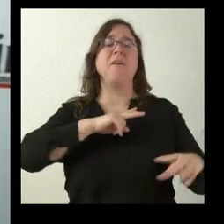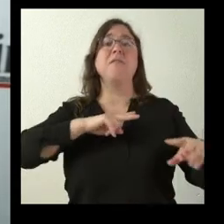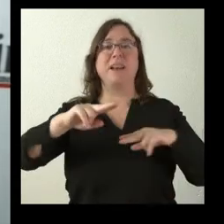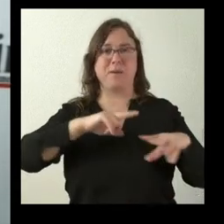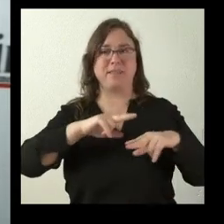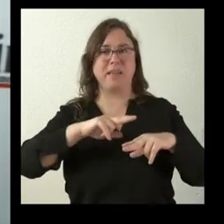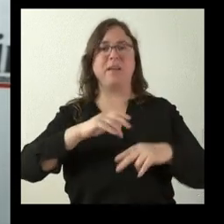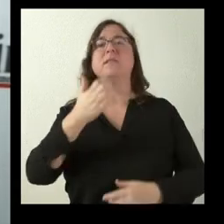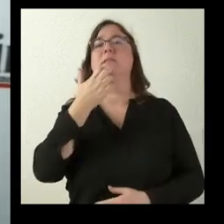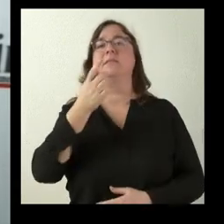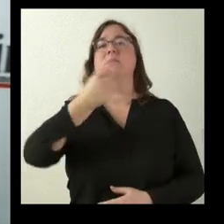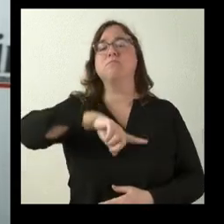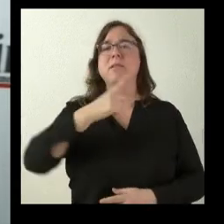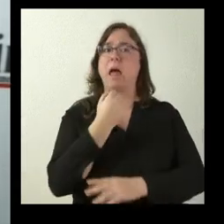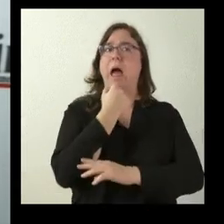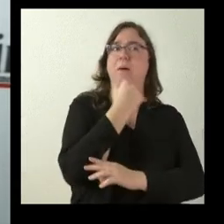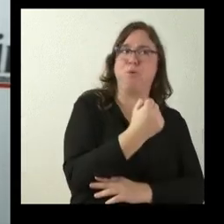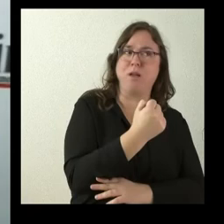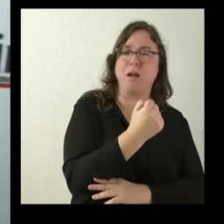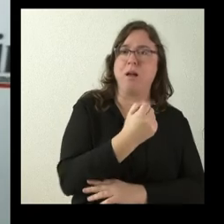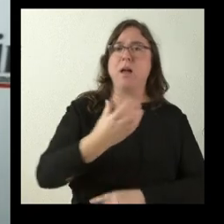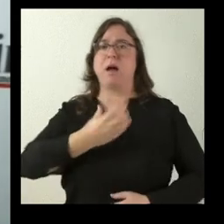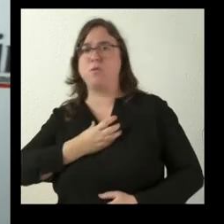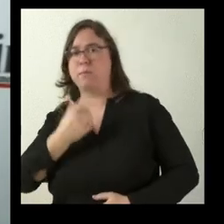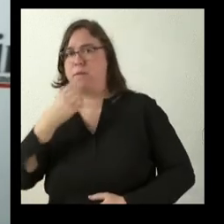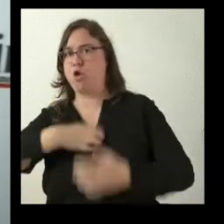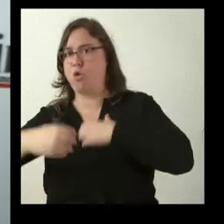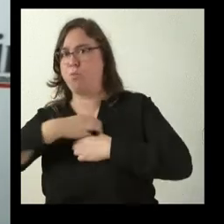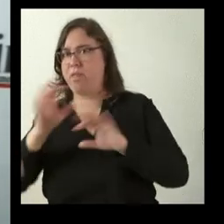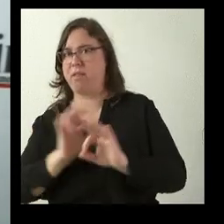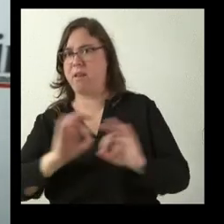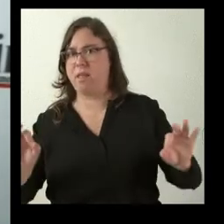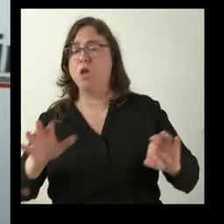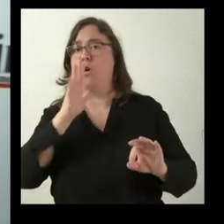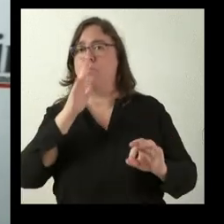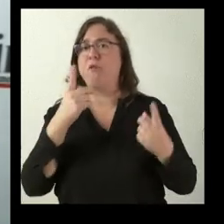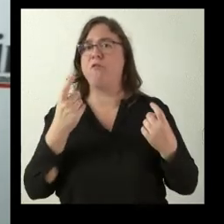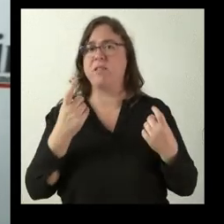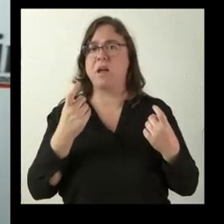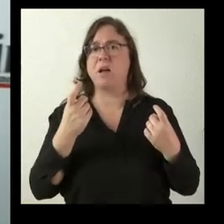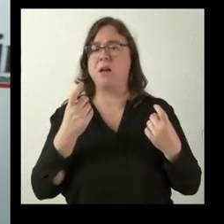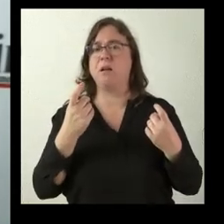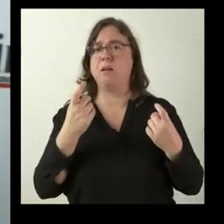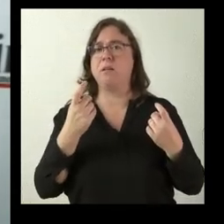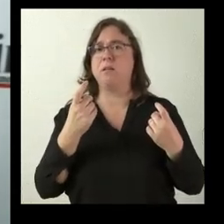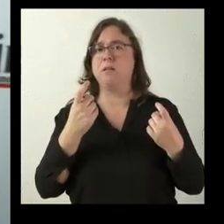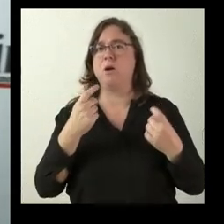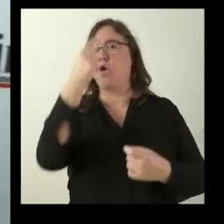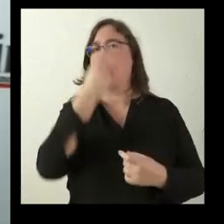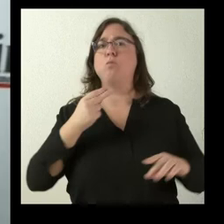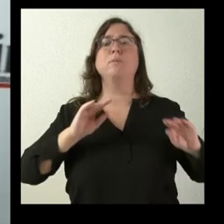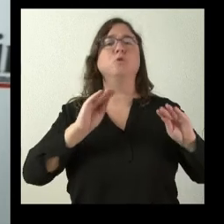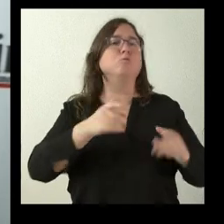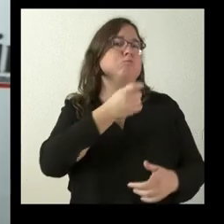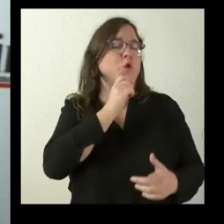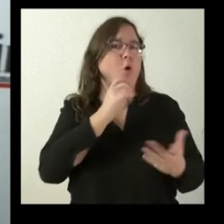ustedes dicen que apoyan, pero el Ayuntamiento dice que no puede hacer nada ahora mismo porque no tiene ese compromiso presupuestario.